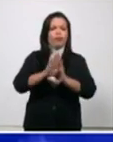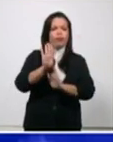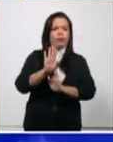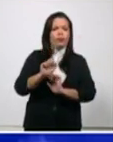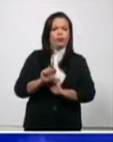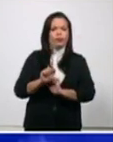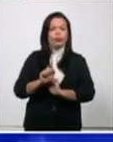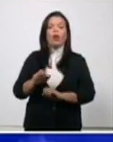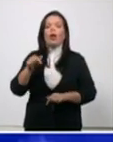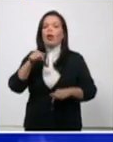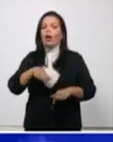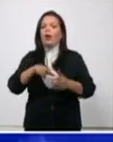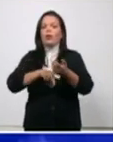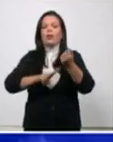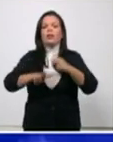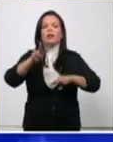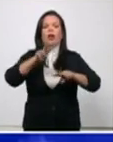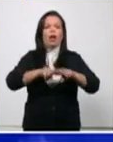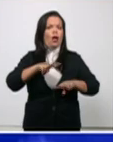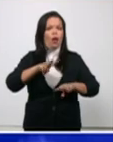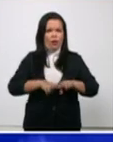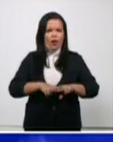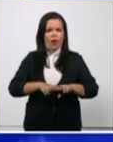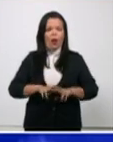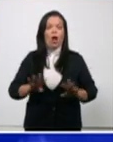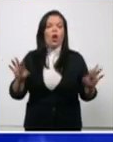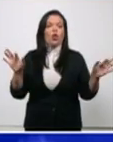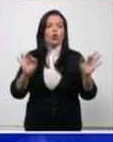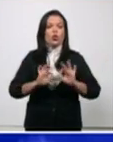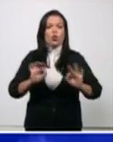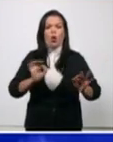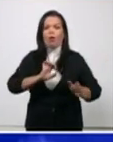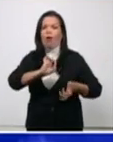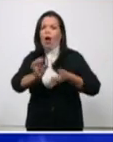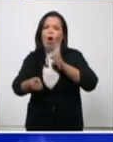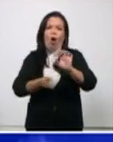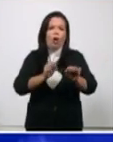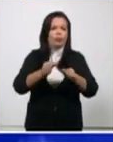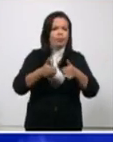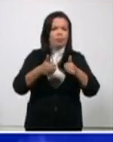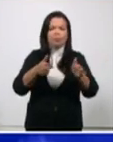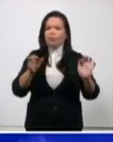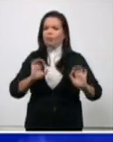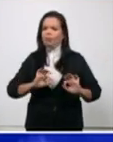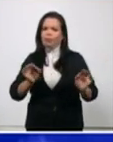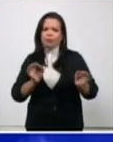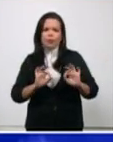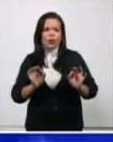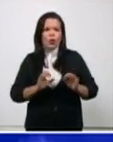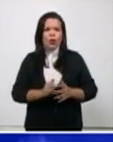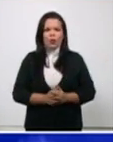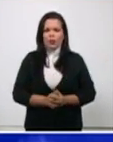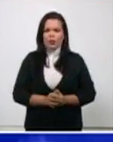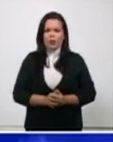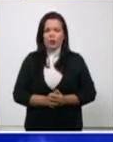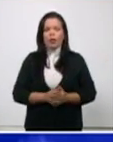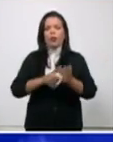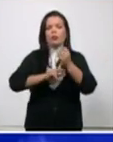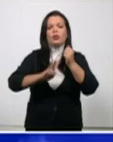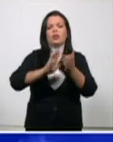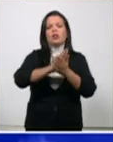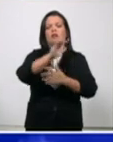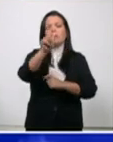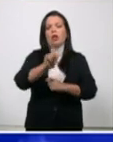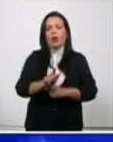una reducción ostensible de la incidencia Mayabeque parece que va a ser una